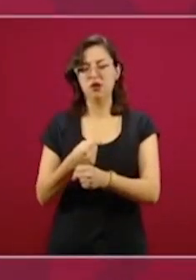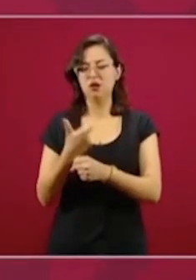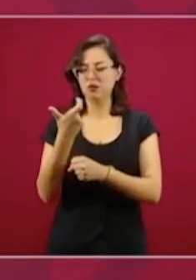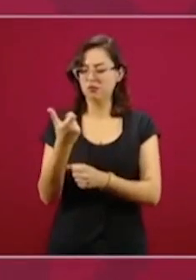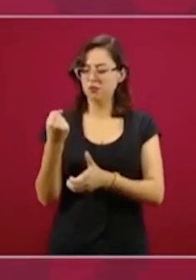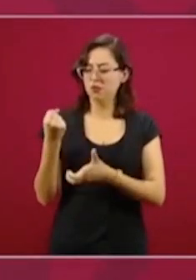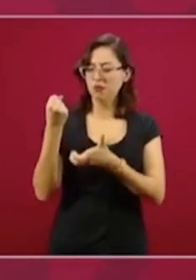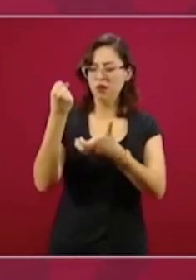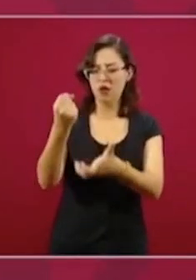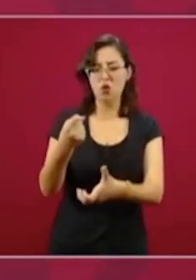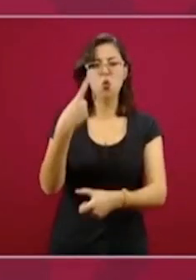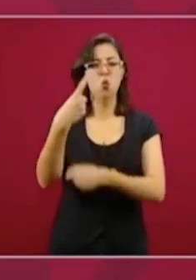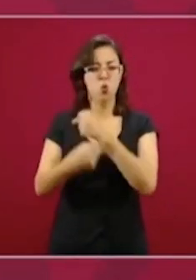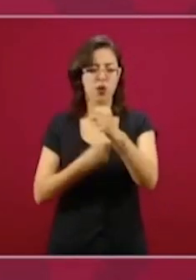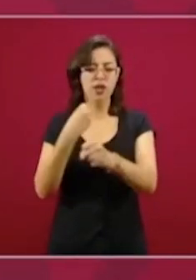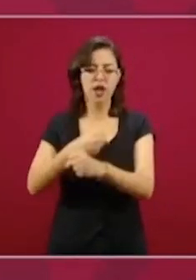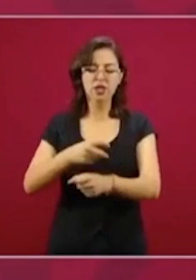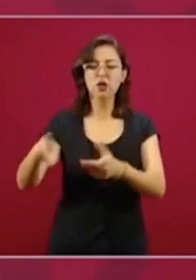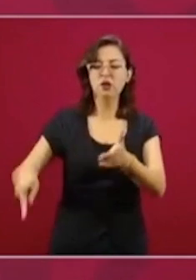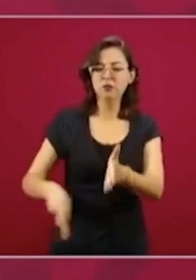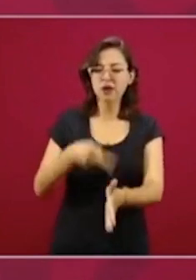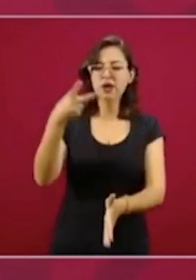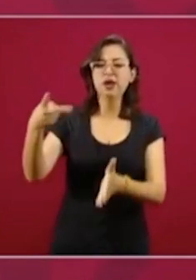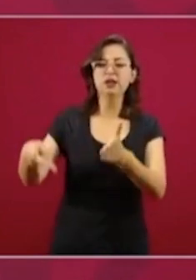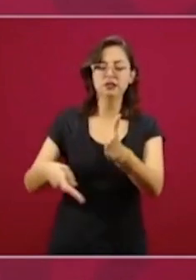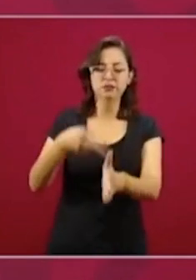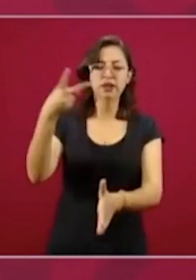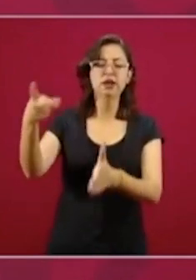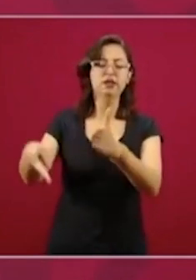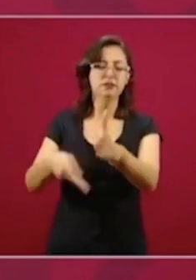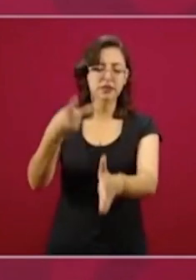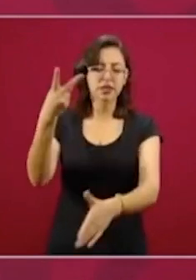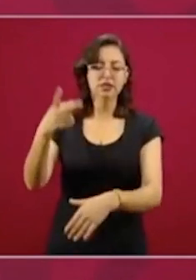porque esto es anual, es por ciclo escolar,